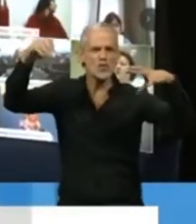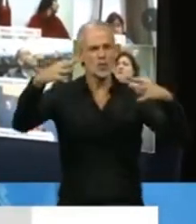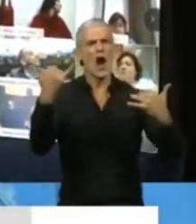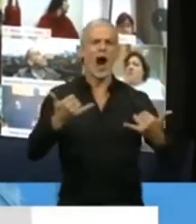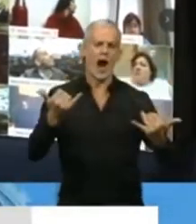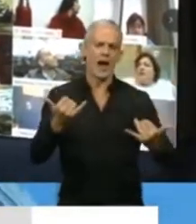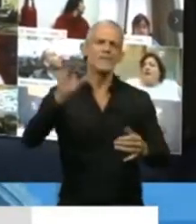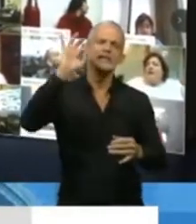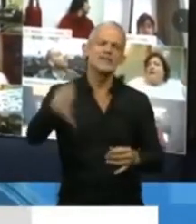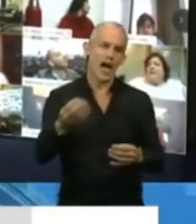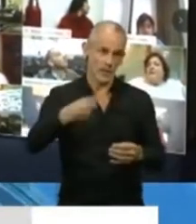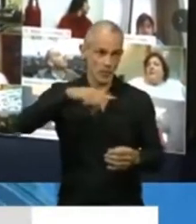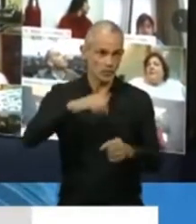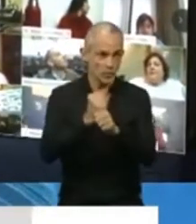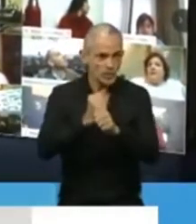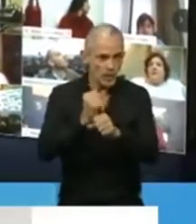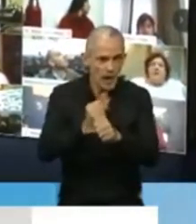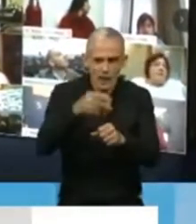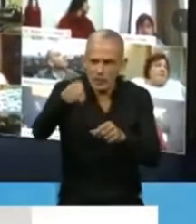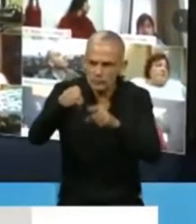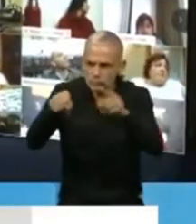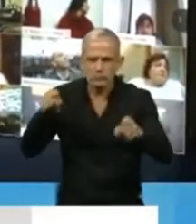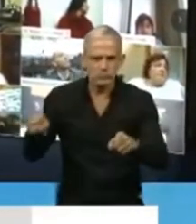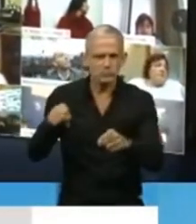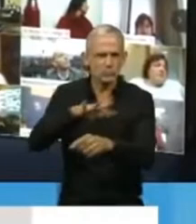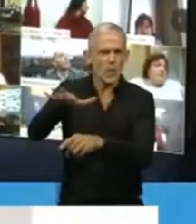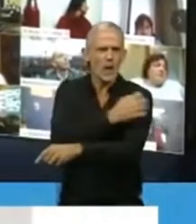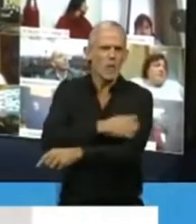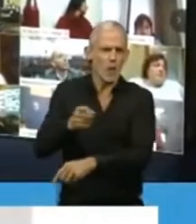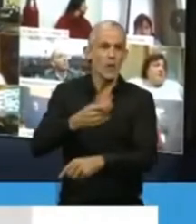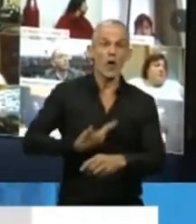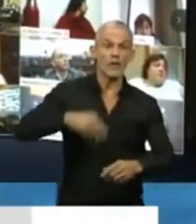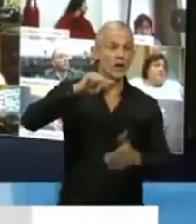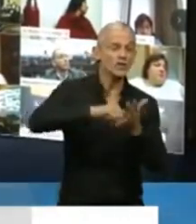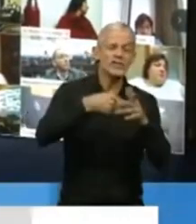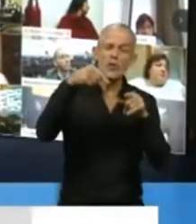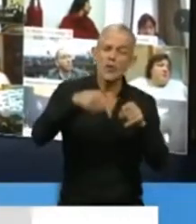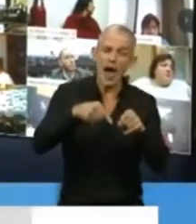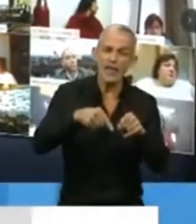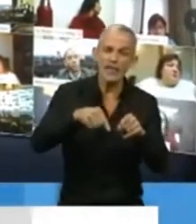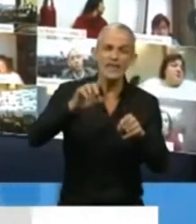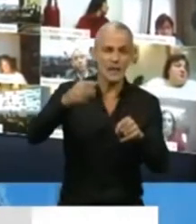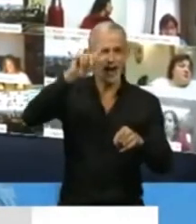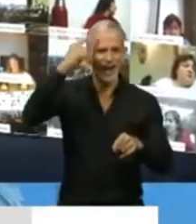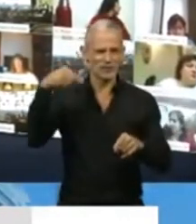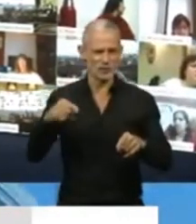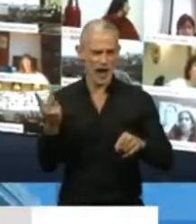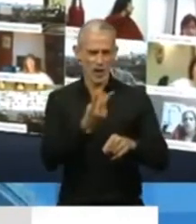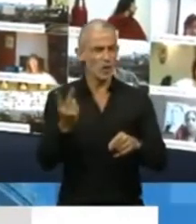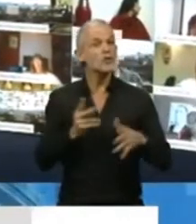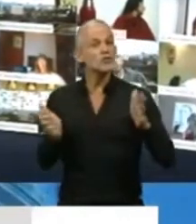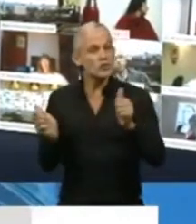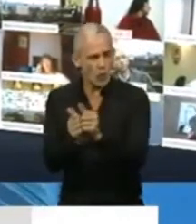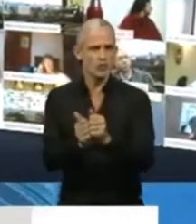pasando porque estamos trabajando allí. El gobierno de la ciudad y el gobierno nacional, juntos.